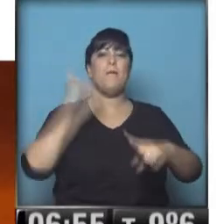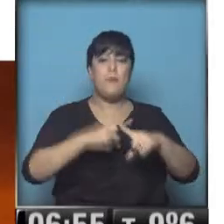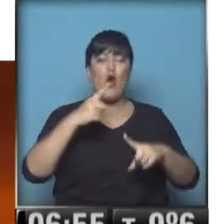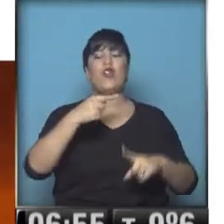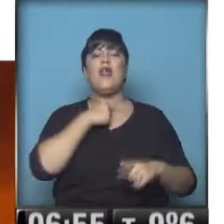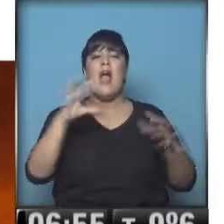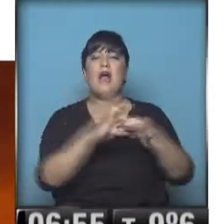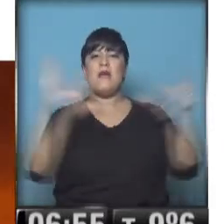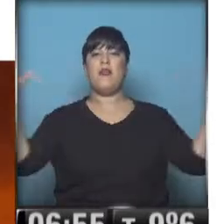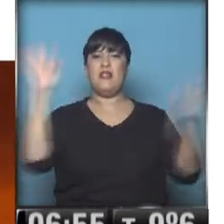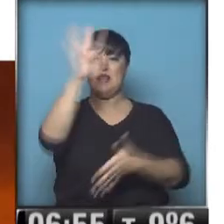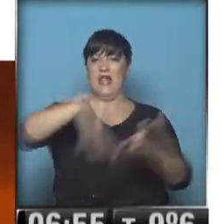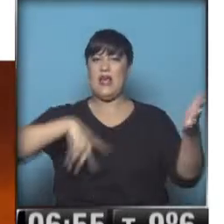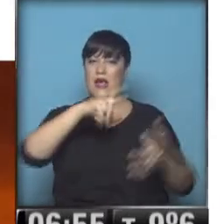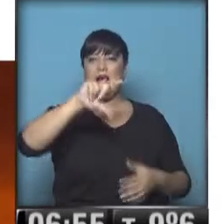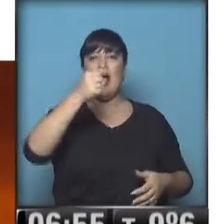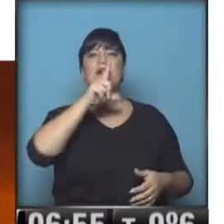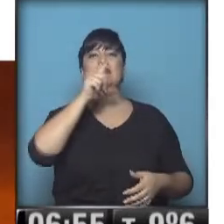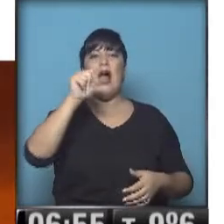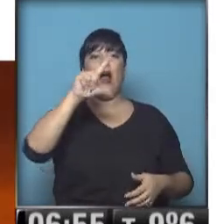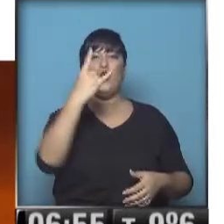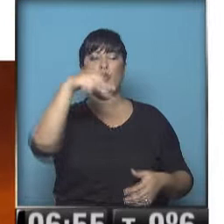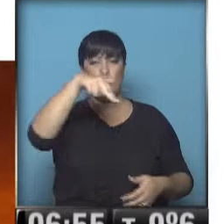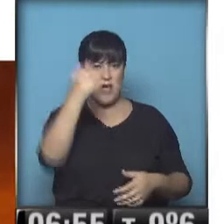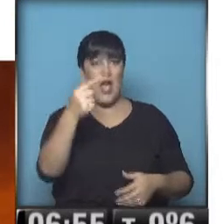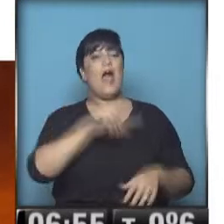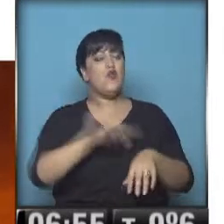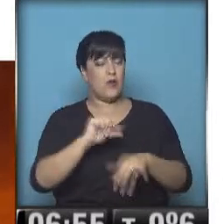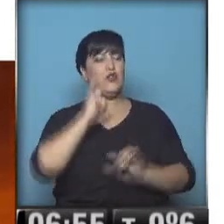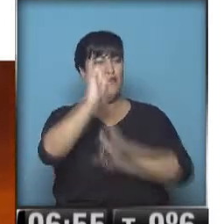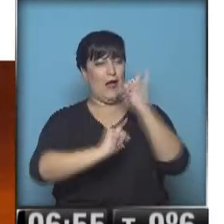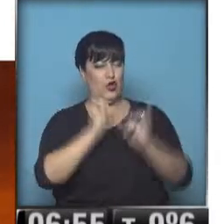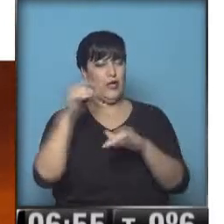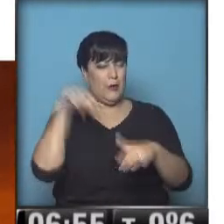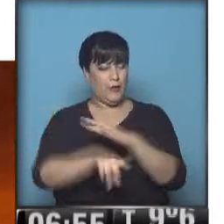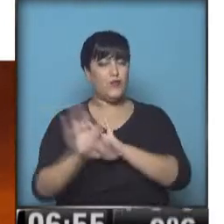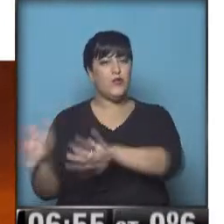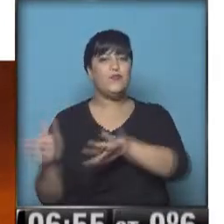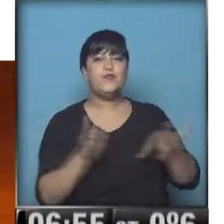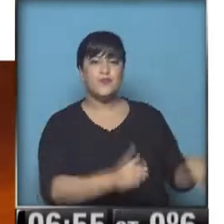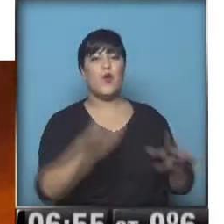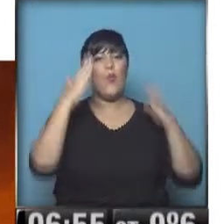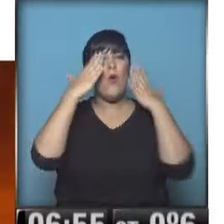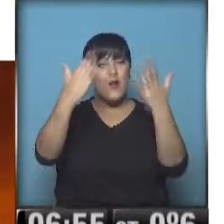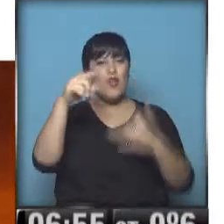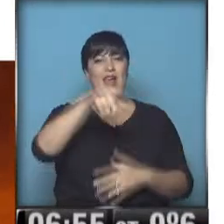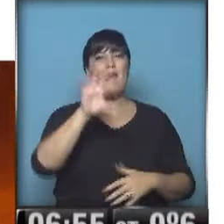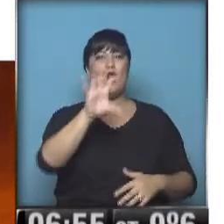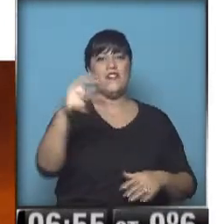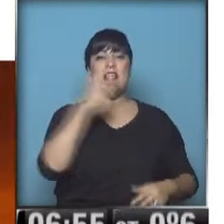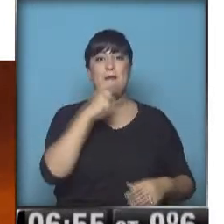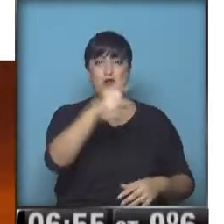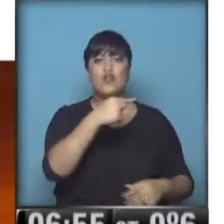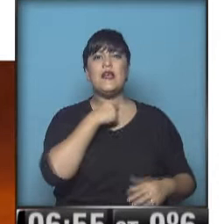de marcha por la independencia de Cataluña. Ahora se los vamos a contar en un ratito. En Envisión 7 Mañana. Laura Sánchez Charubi, hola, buenos días amigos. Desde Mendoza, quería